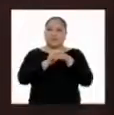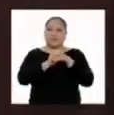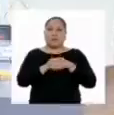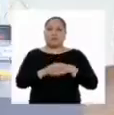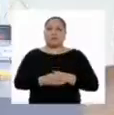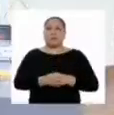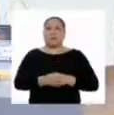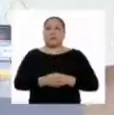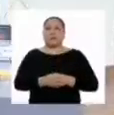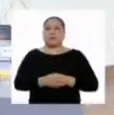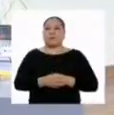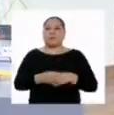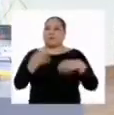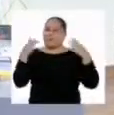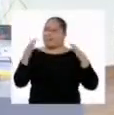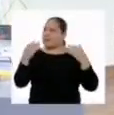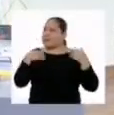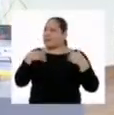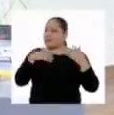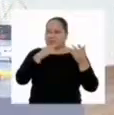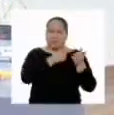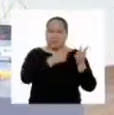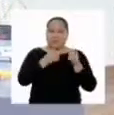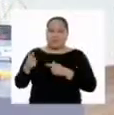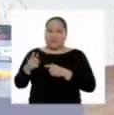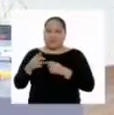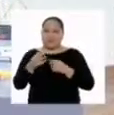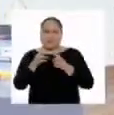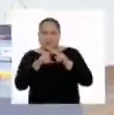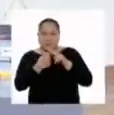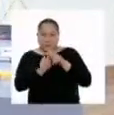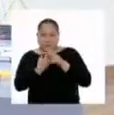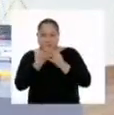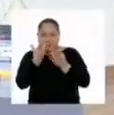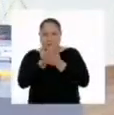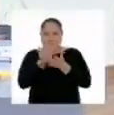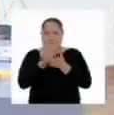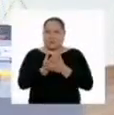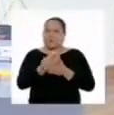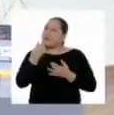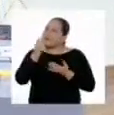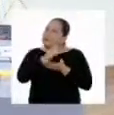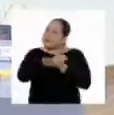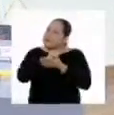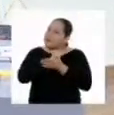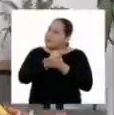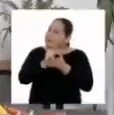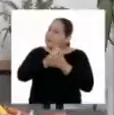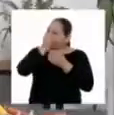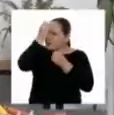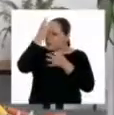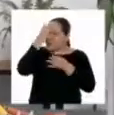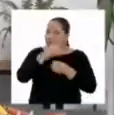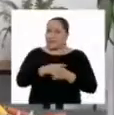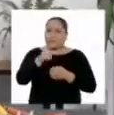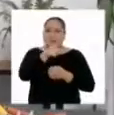hoja y sujeten con el gancho. Así ya tendremos todo listo para empezar a experimentar. ¿Cómo podemos registrar la información?